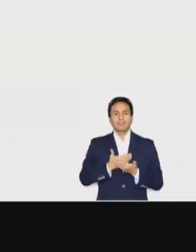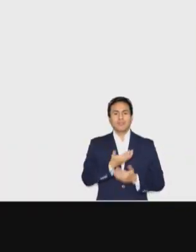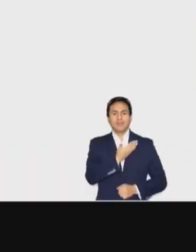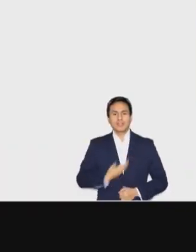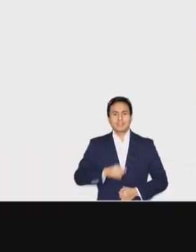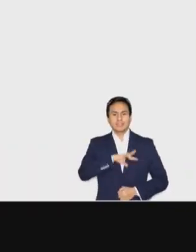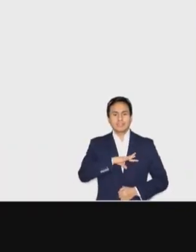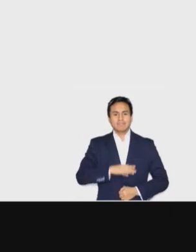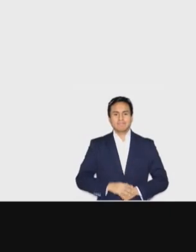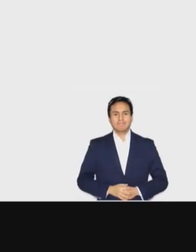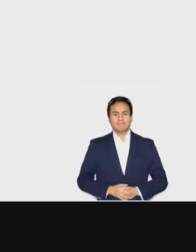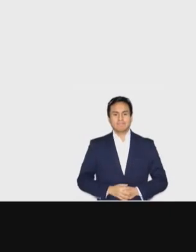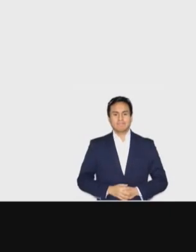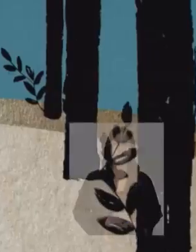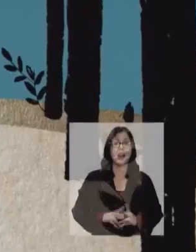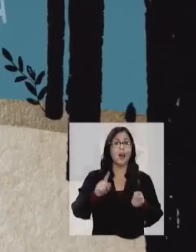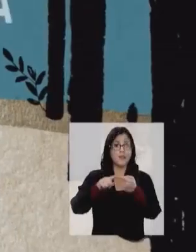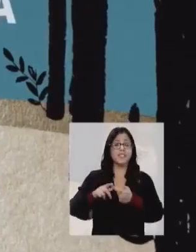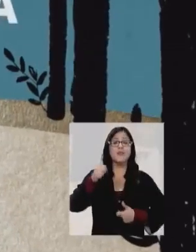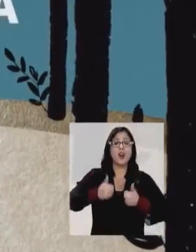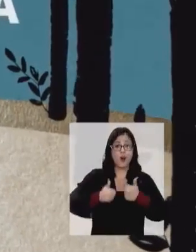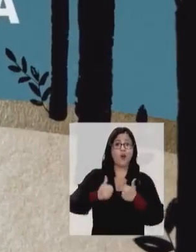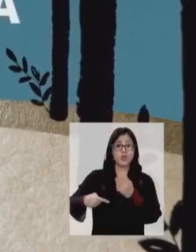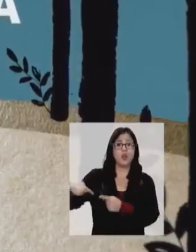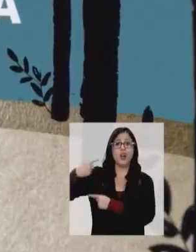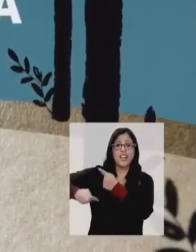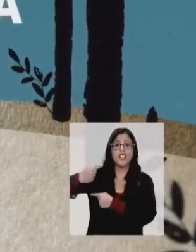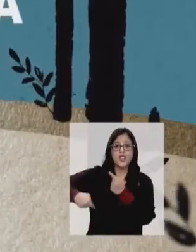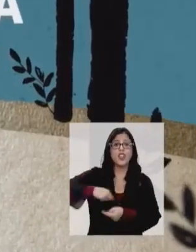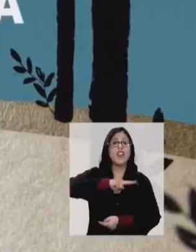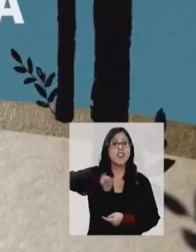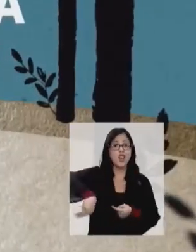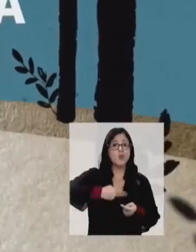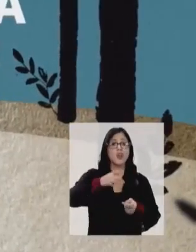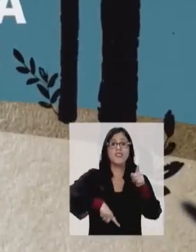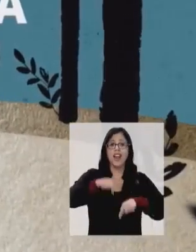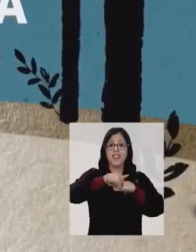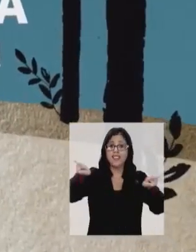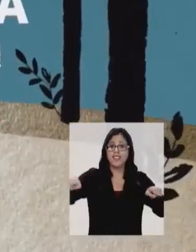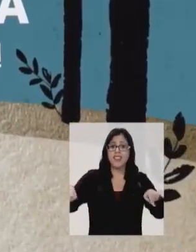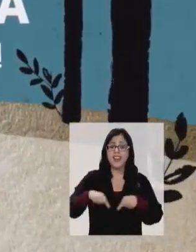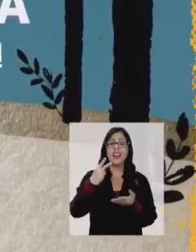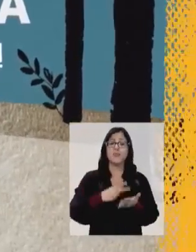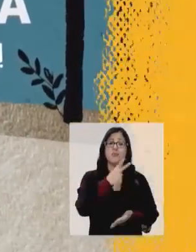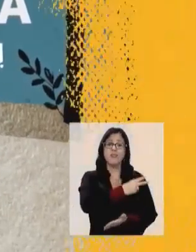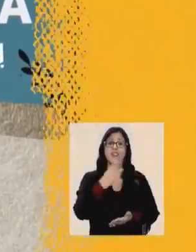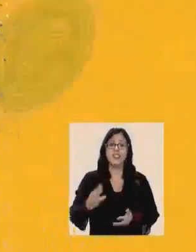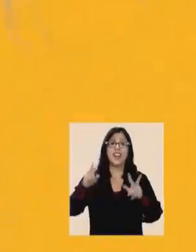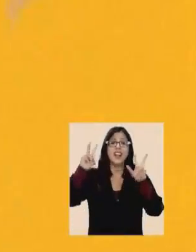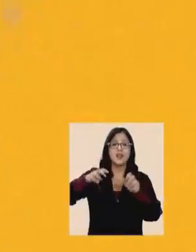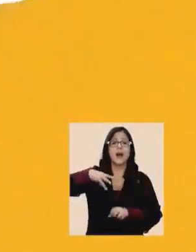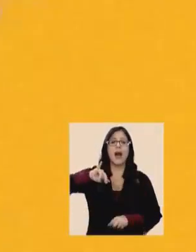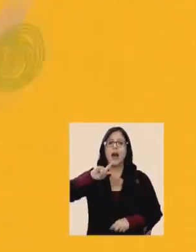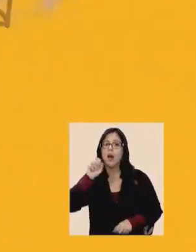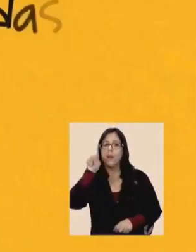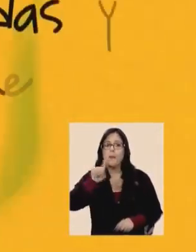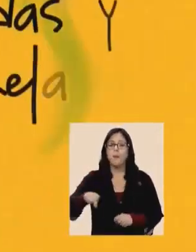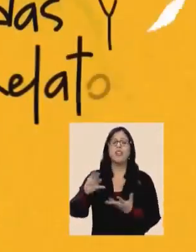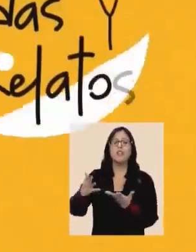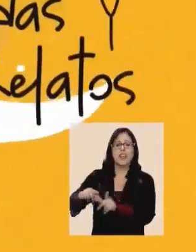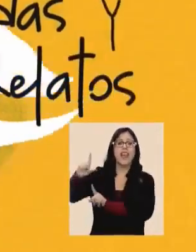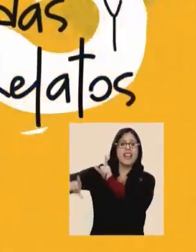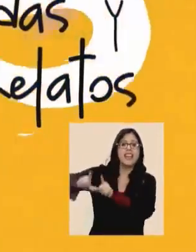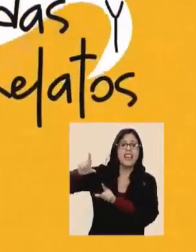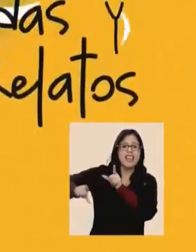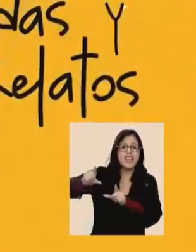Ministerio de Salud. Gobierno de Chile. Participa en el concurso Historias de Nuestra Tierra 2023 que releva mitos, leyendas